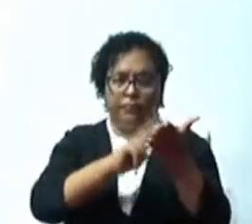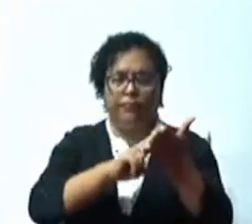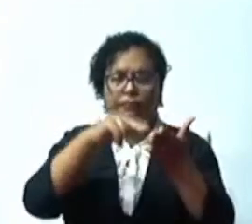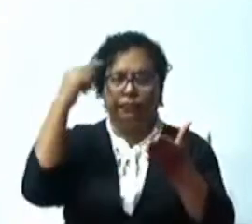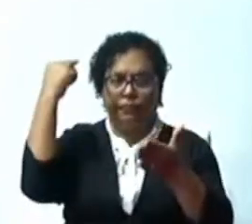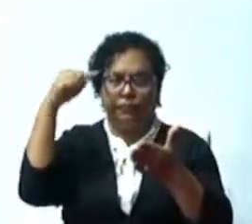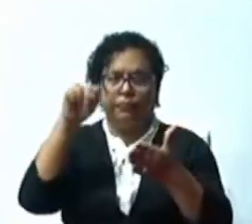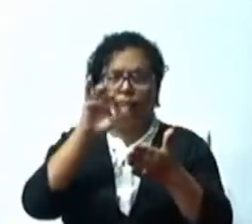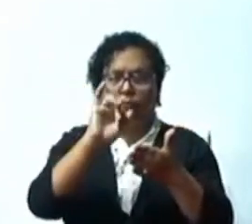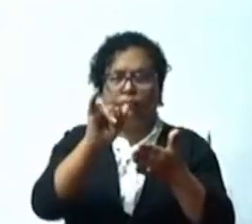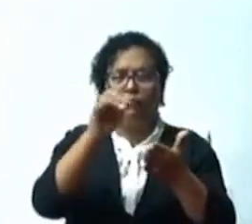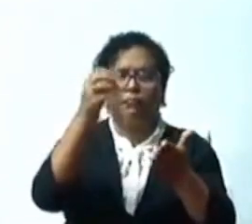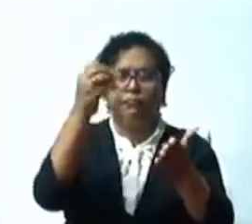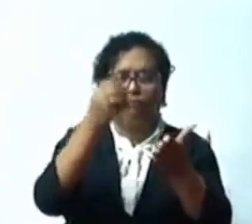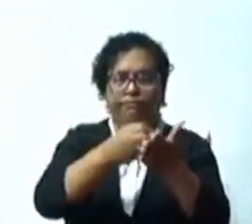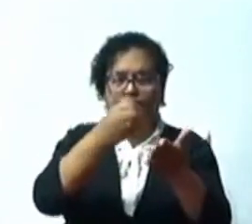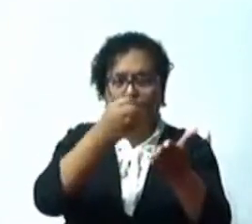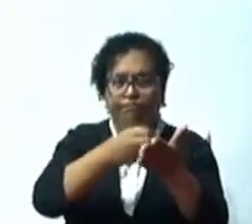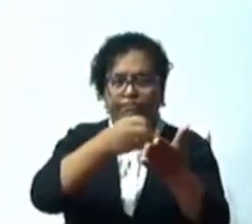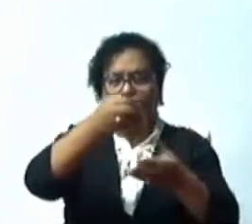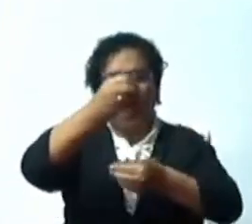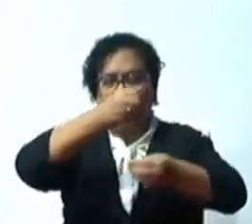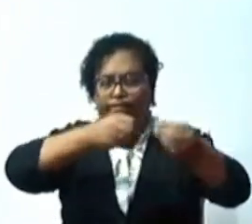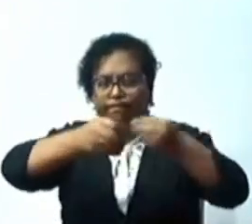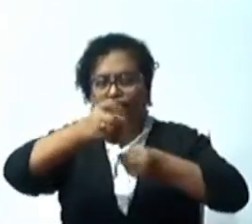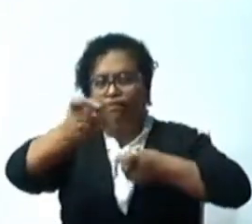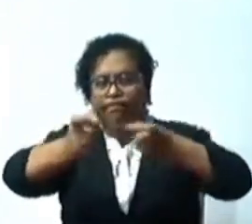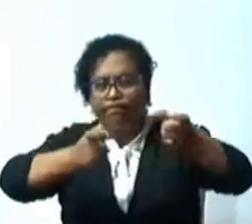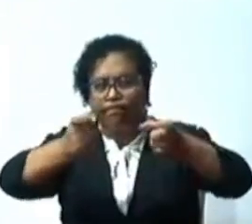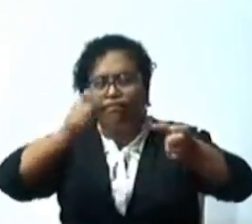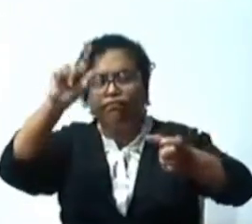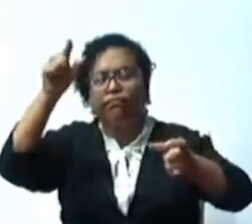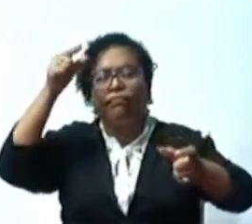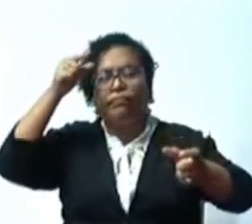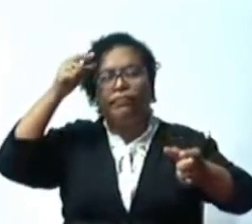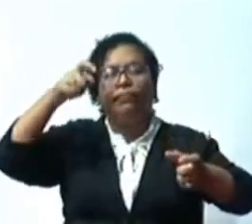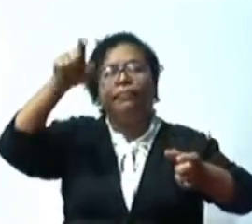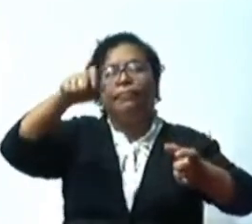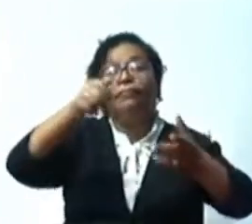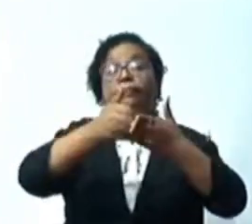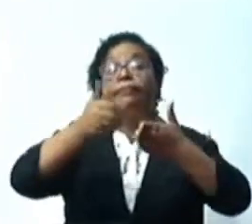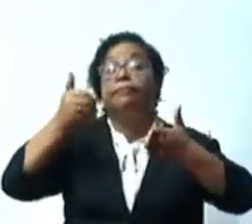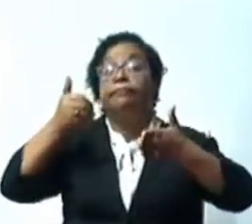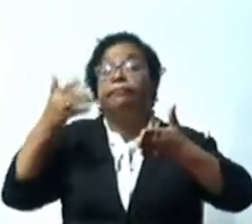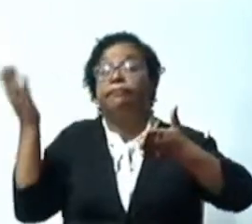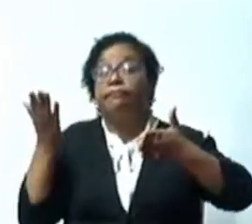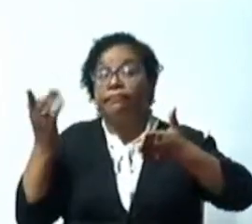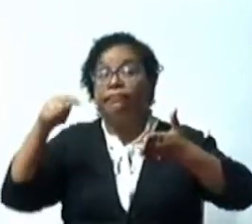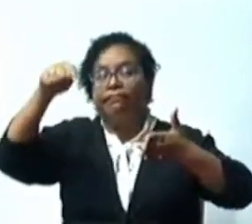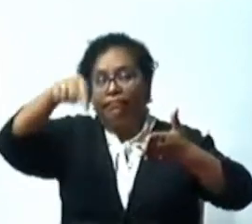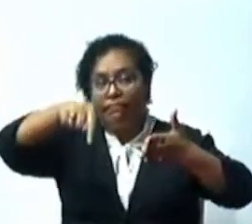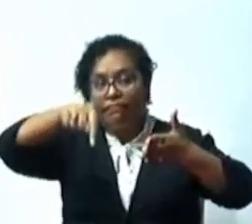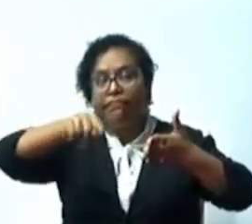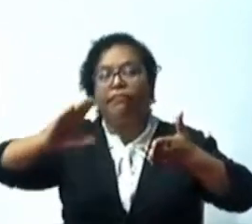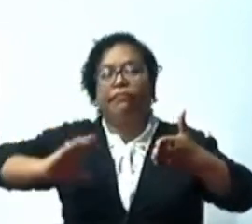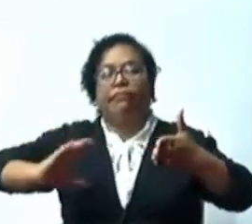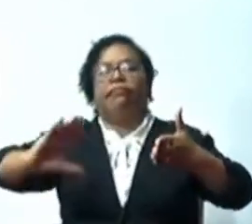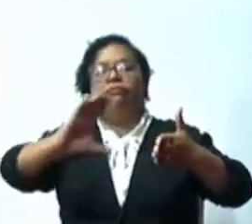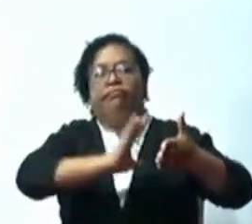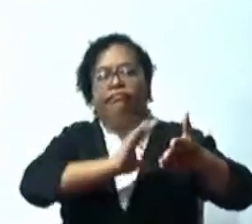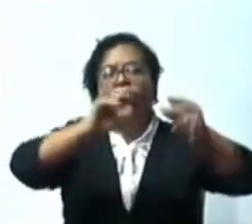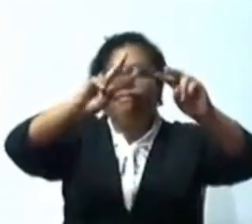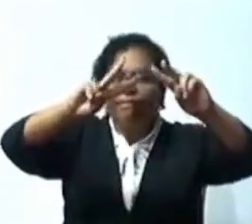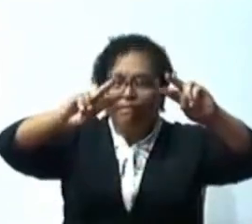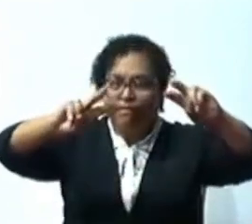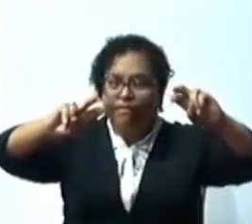venir al Congreso Nacional. Pero, honorable señor Presidente, y